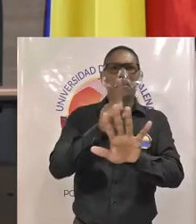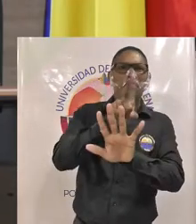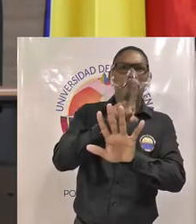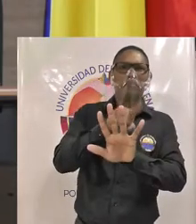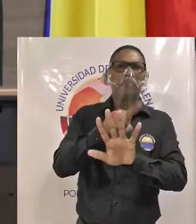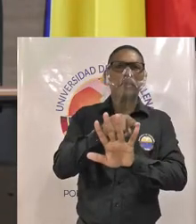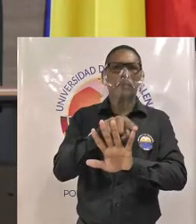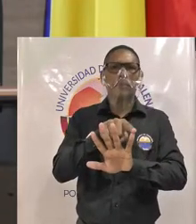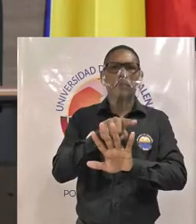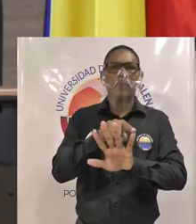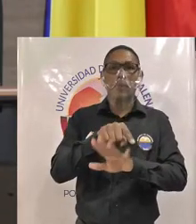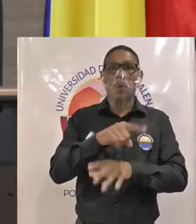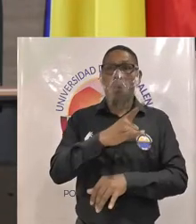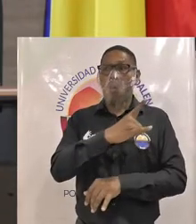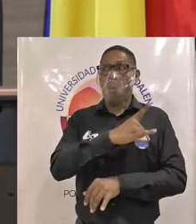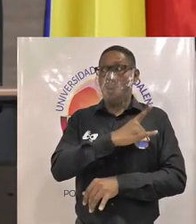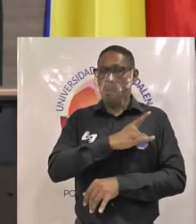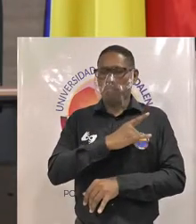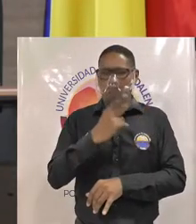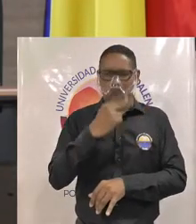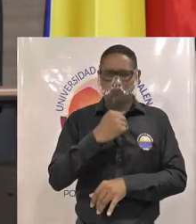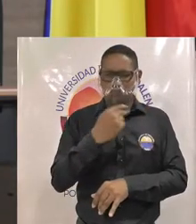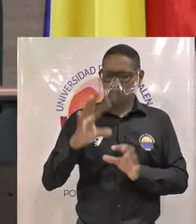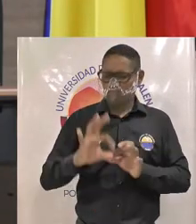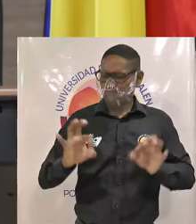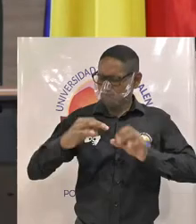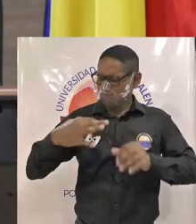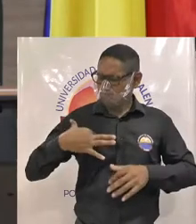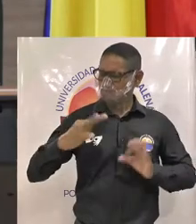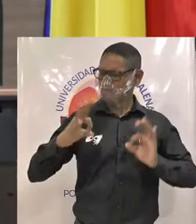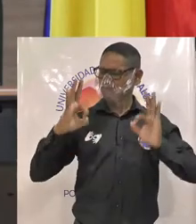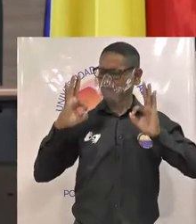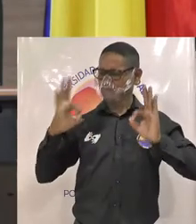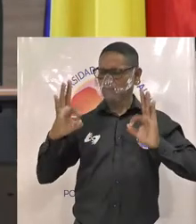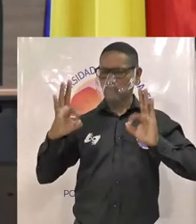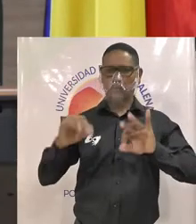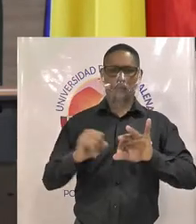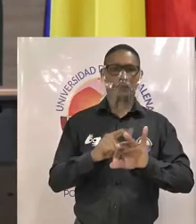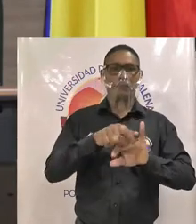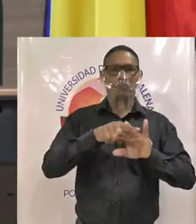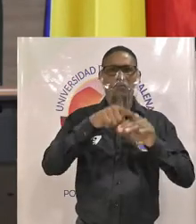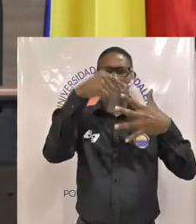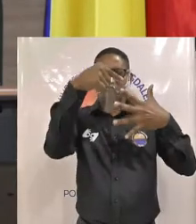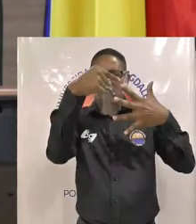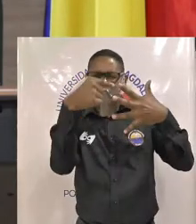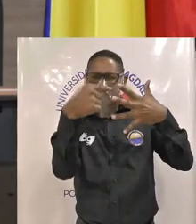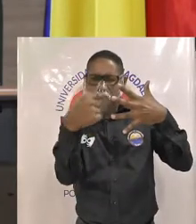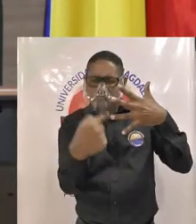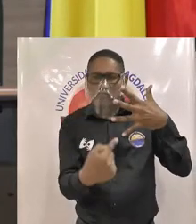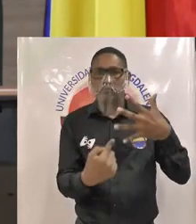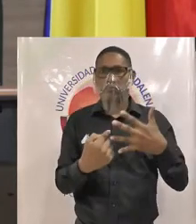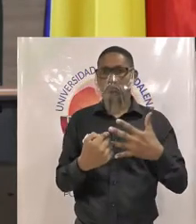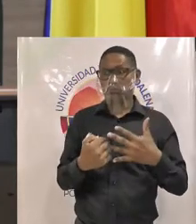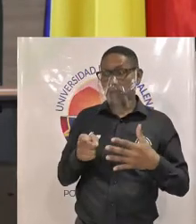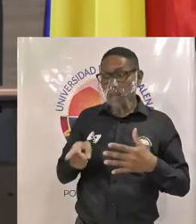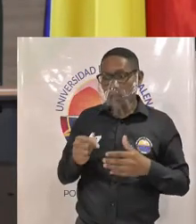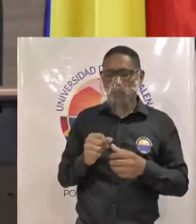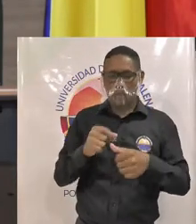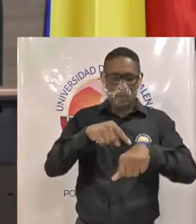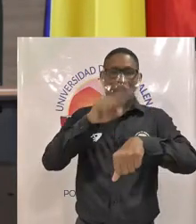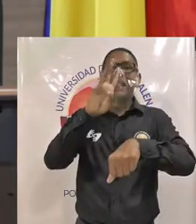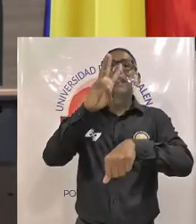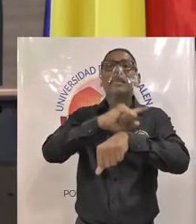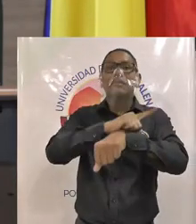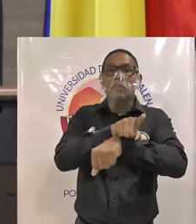universidad comprometida con la calidad cada uno de estos ejes los candidatos dispondrán de tres